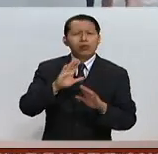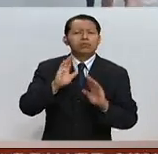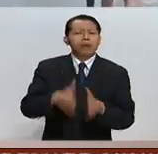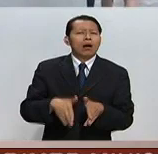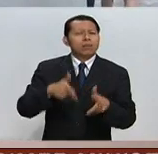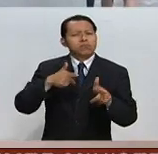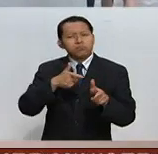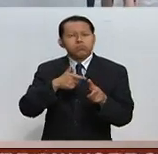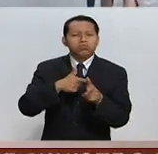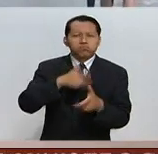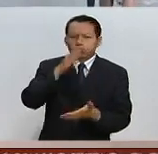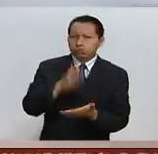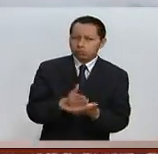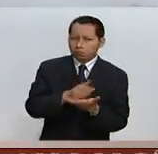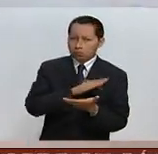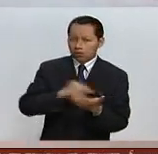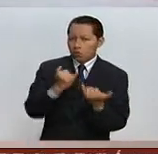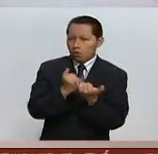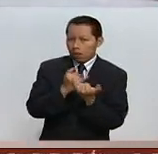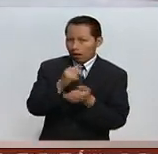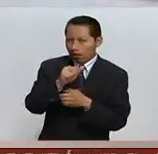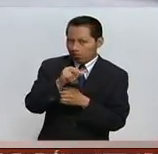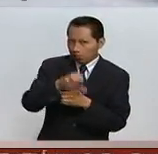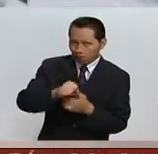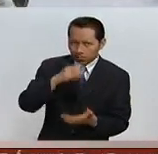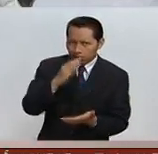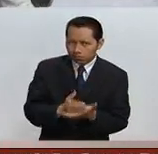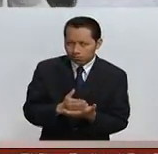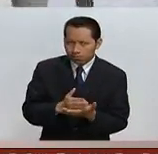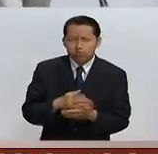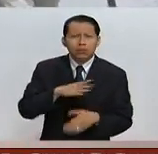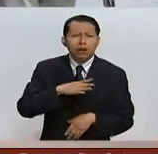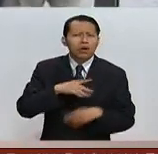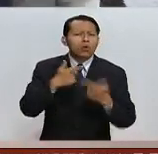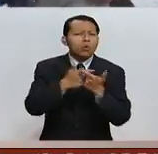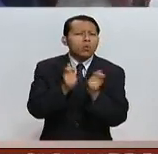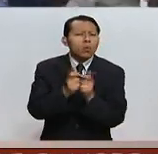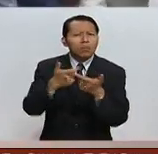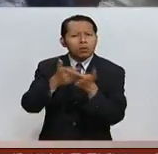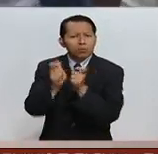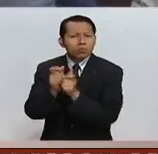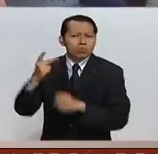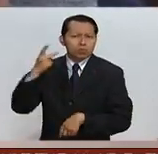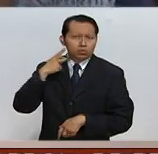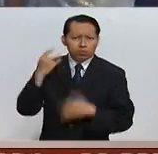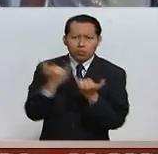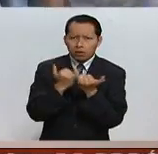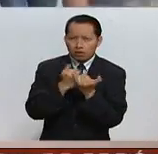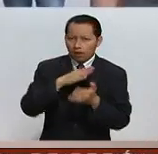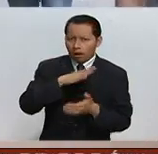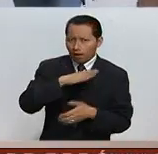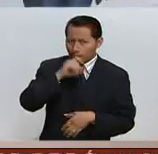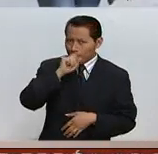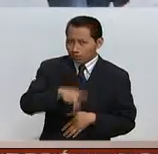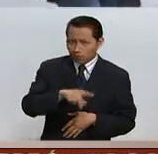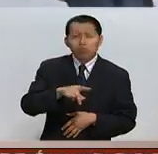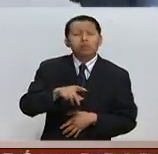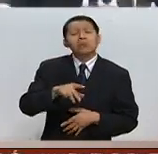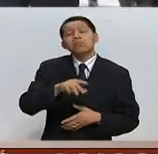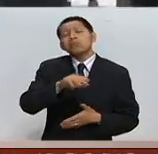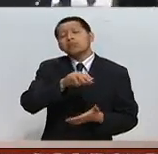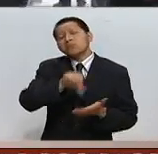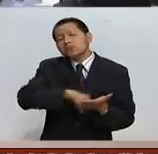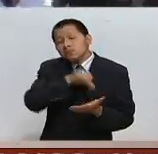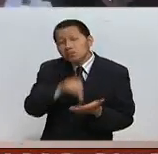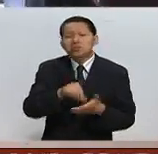hostilidades y dejación de armas. Los partidos políticos también reaccionaron las centrales obreras, organizaciones